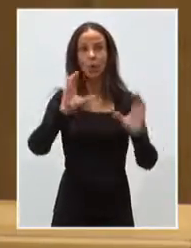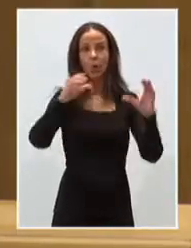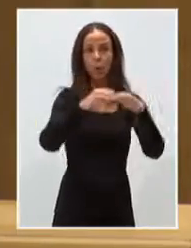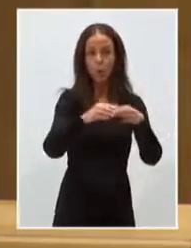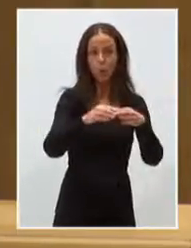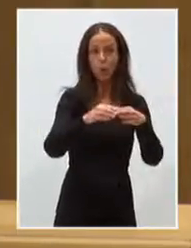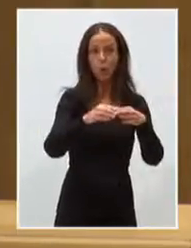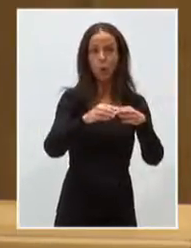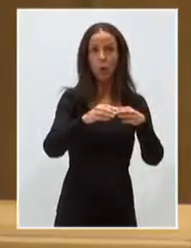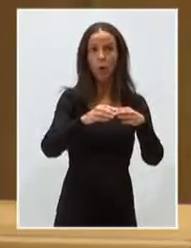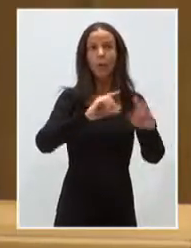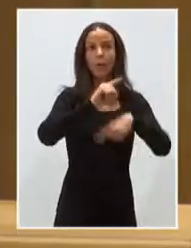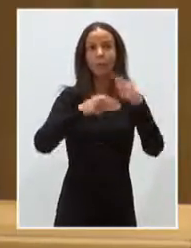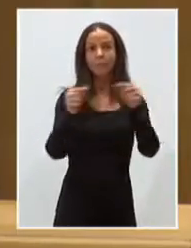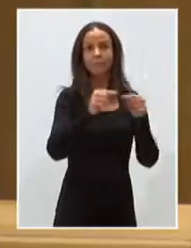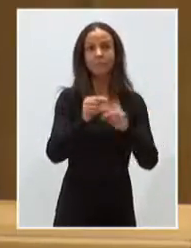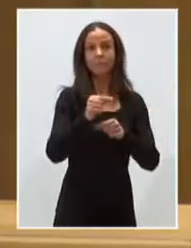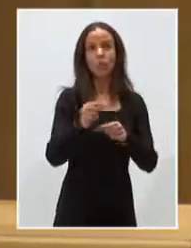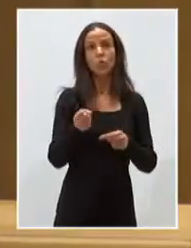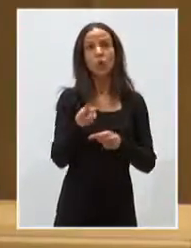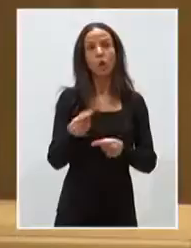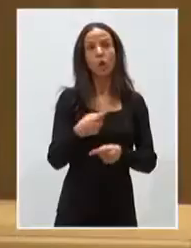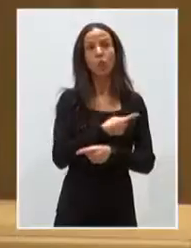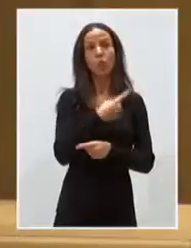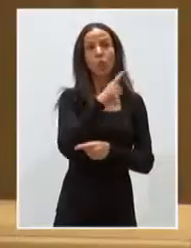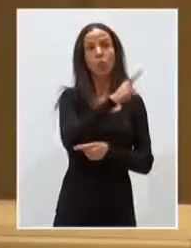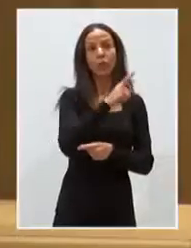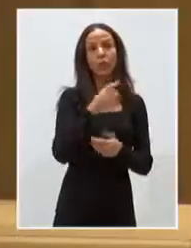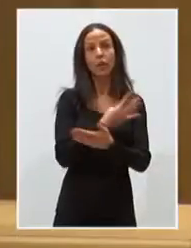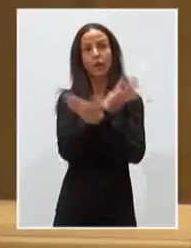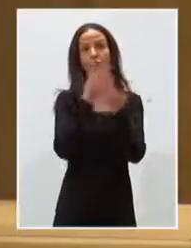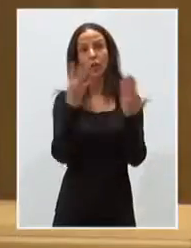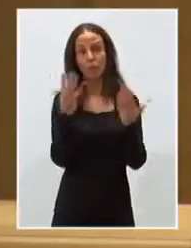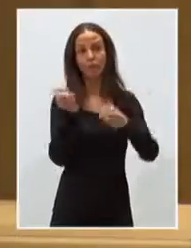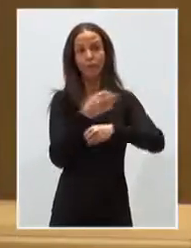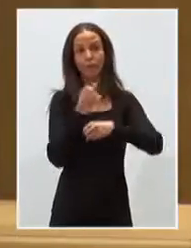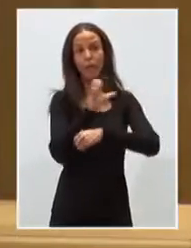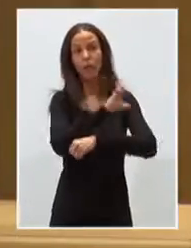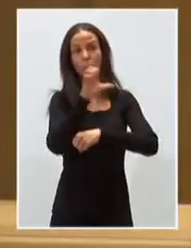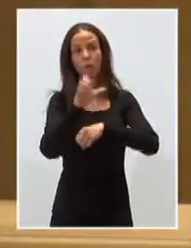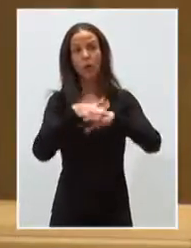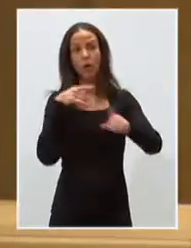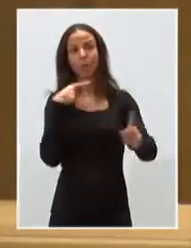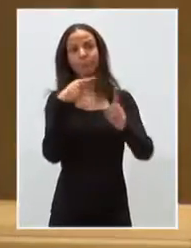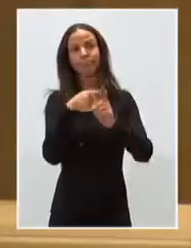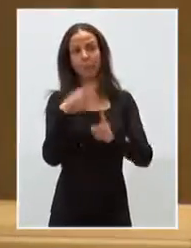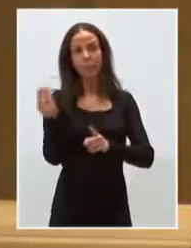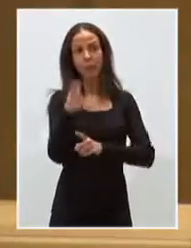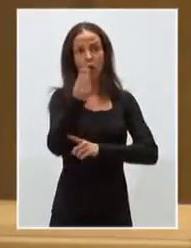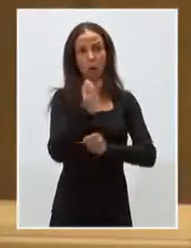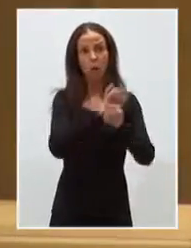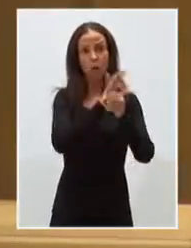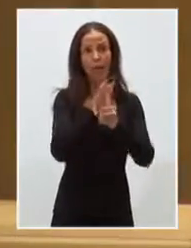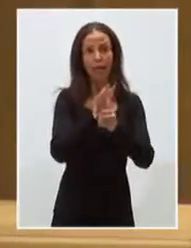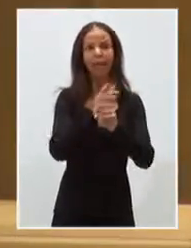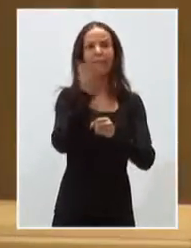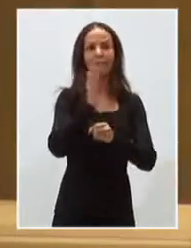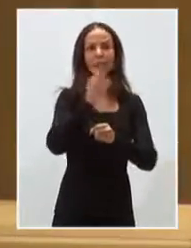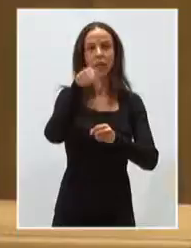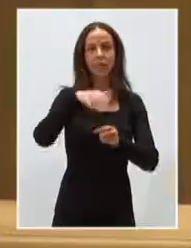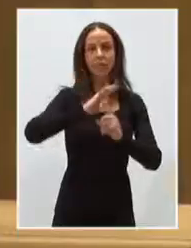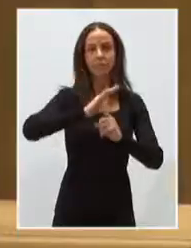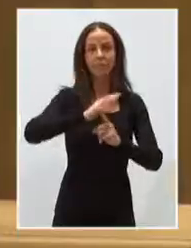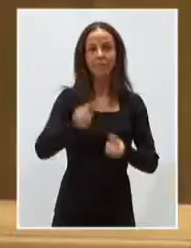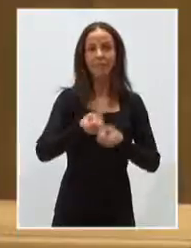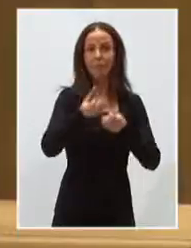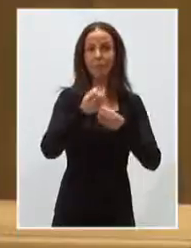parlamentarios al debate general número 119 relativo a los fondos europeos de recuperación COVID-19 y su incidencia en Castilla-La Mancha, con información